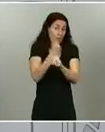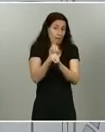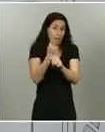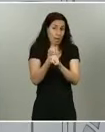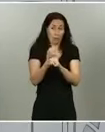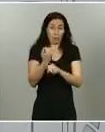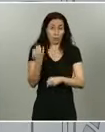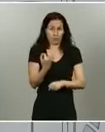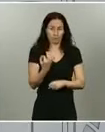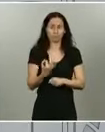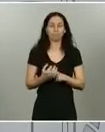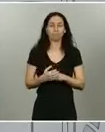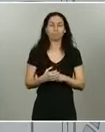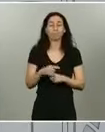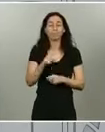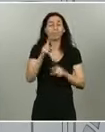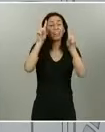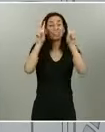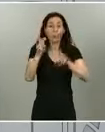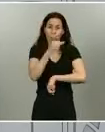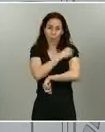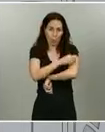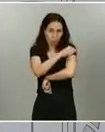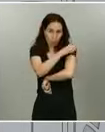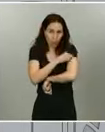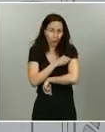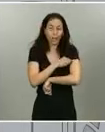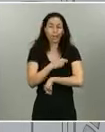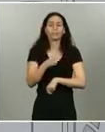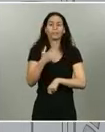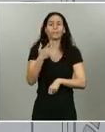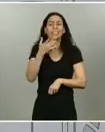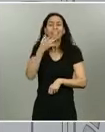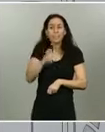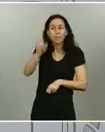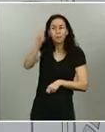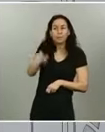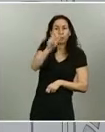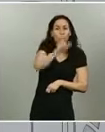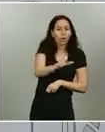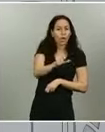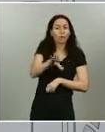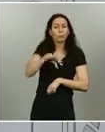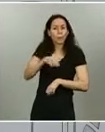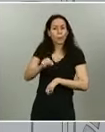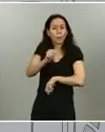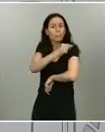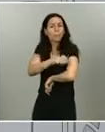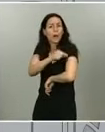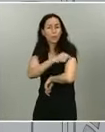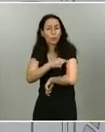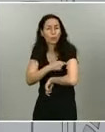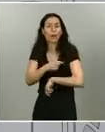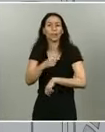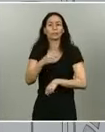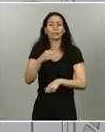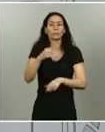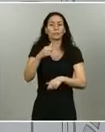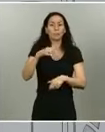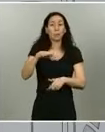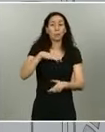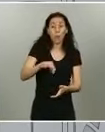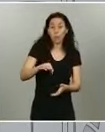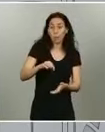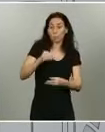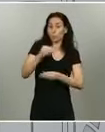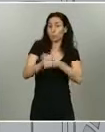sobre las vacunas. Se ha trabajado sobre los candidatos a las vacunas. ¿Cuándo estarán disponibles? Si lo están a tiempo y si se detecta